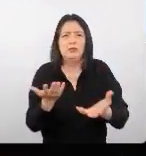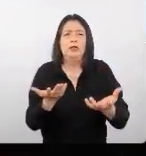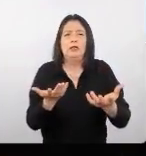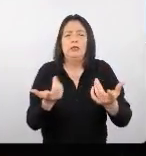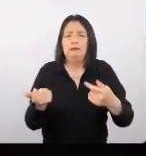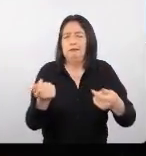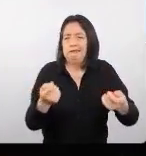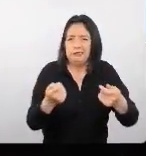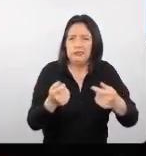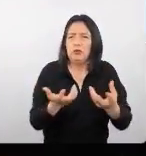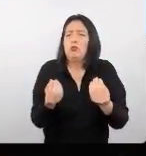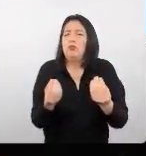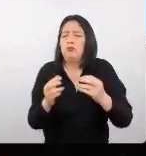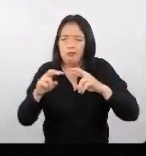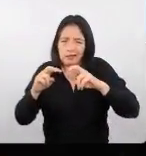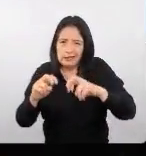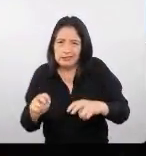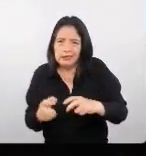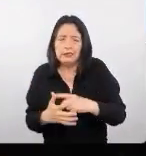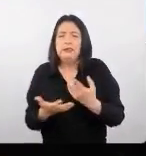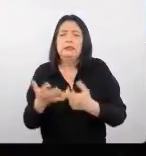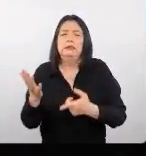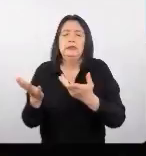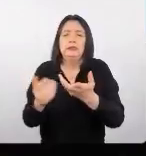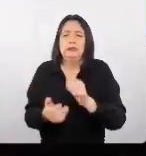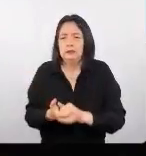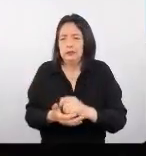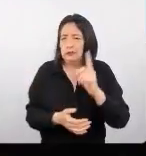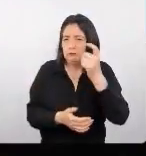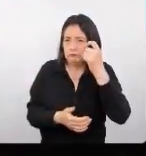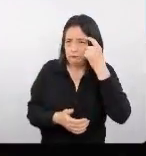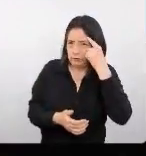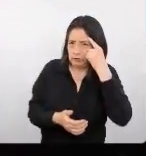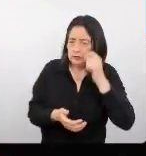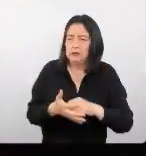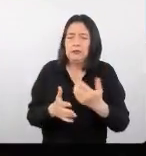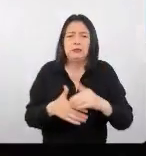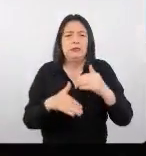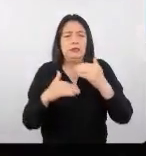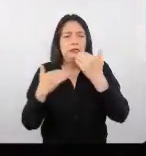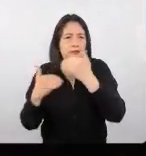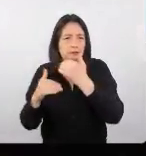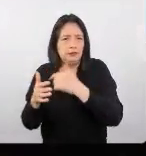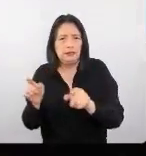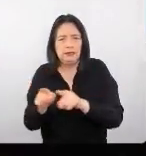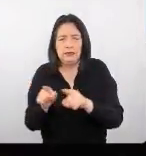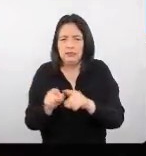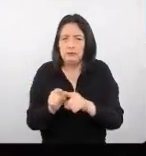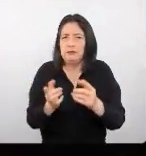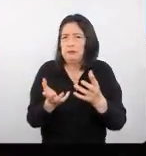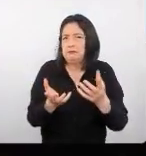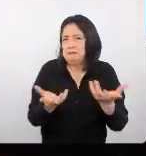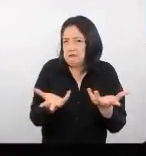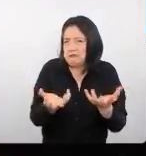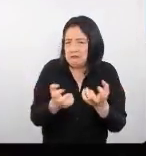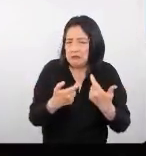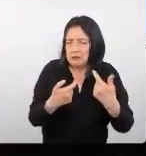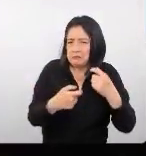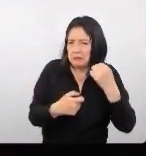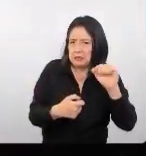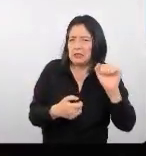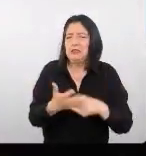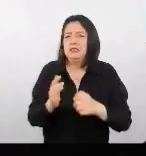a través de un análisis sobre las políticas restrictivas y también la intención de viaje. y se